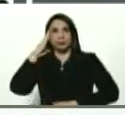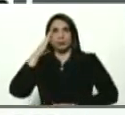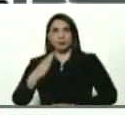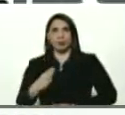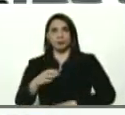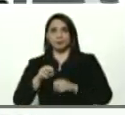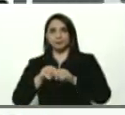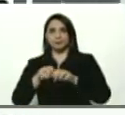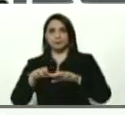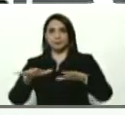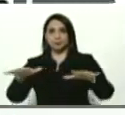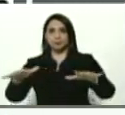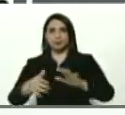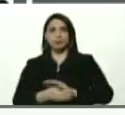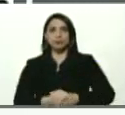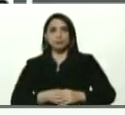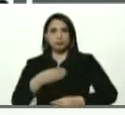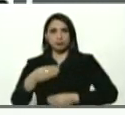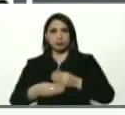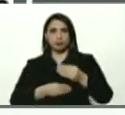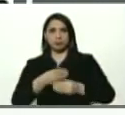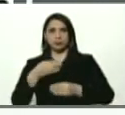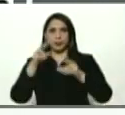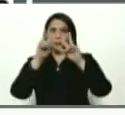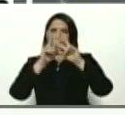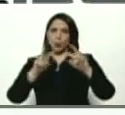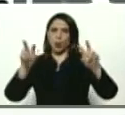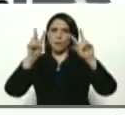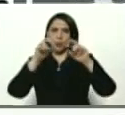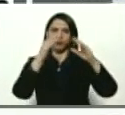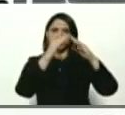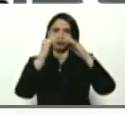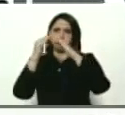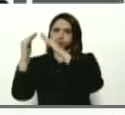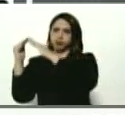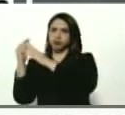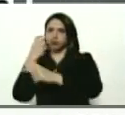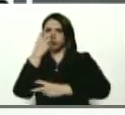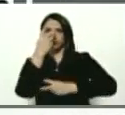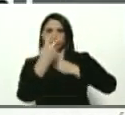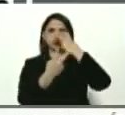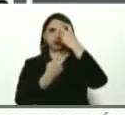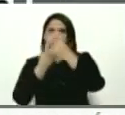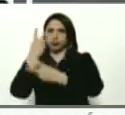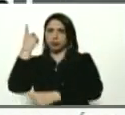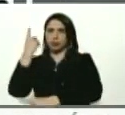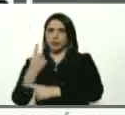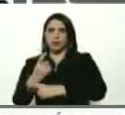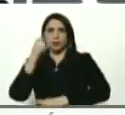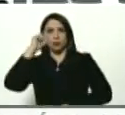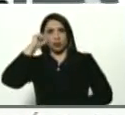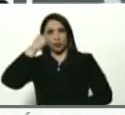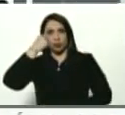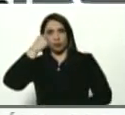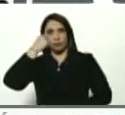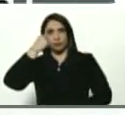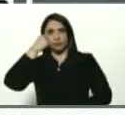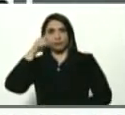desplegados, haciendo el pesquizaje en el casa por casa. Debemos recordar que esta